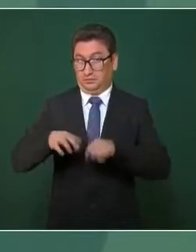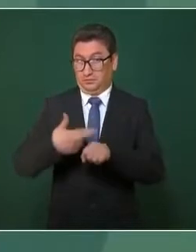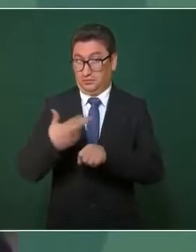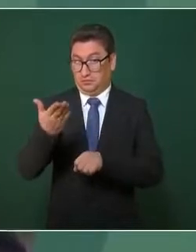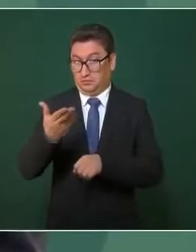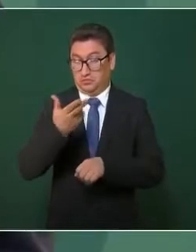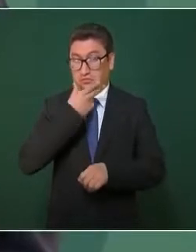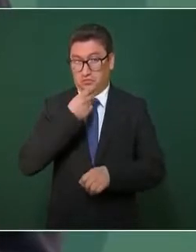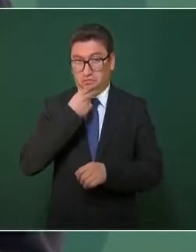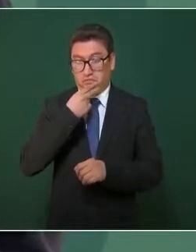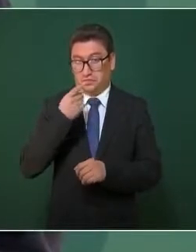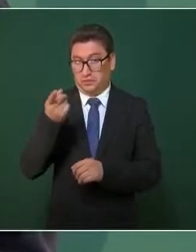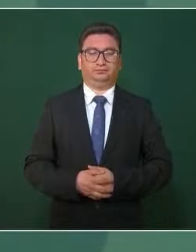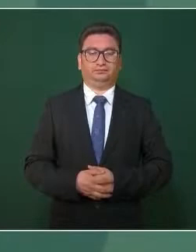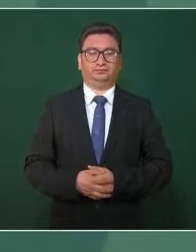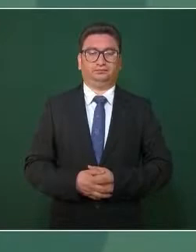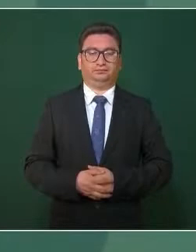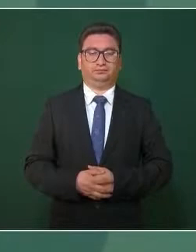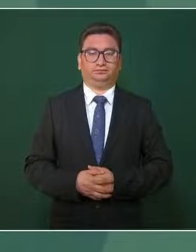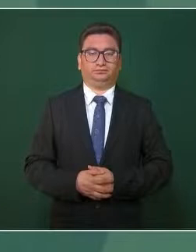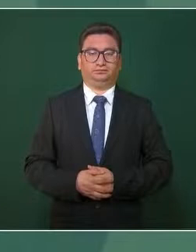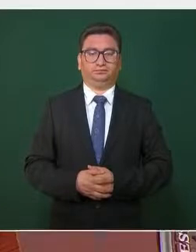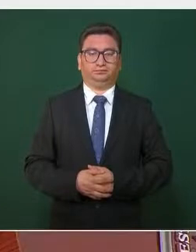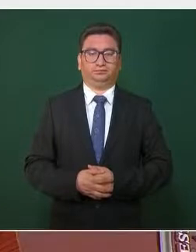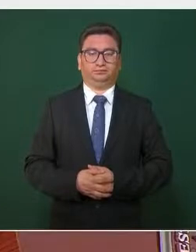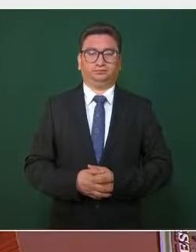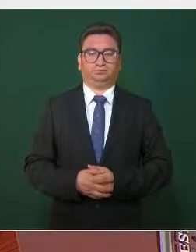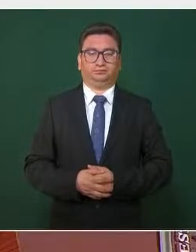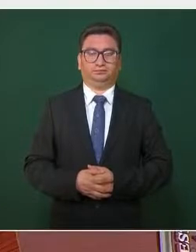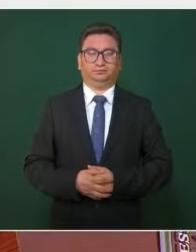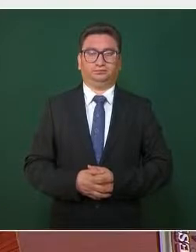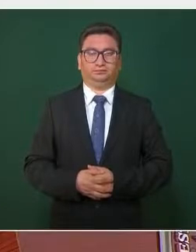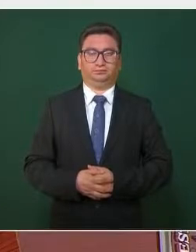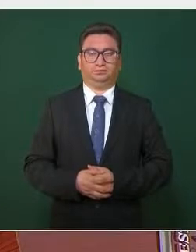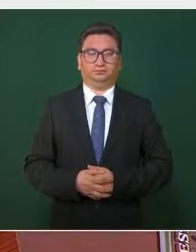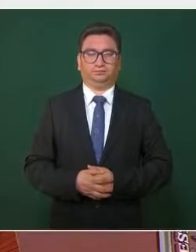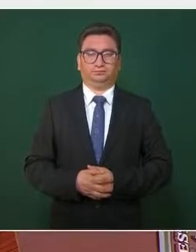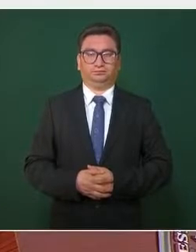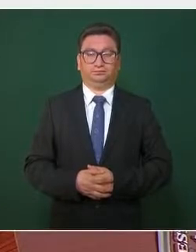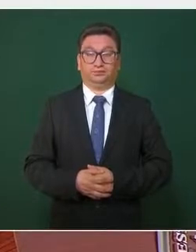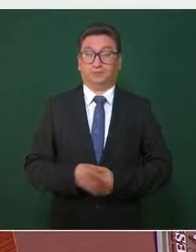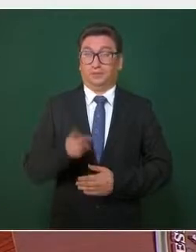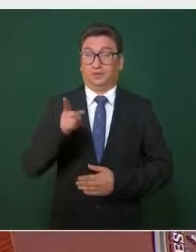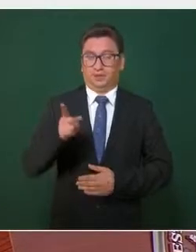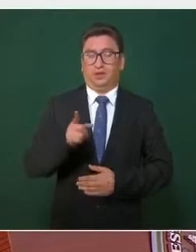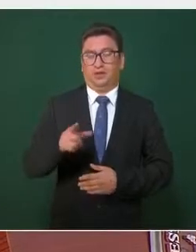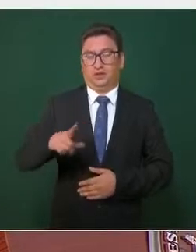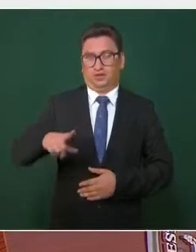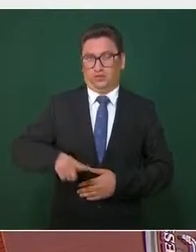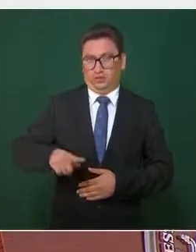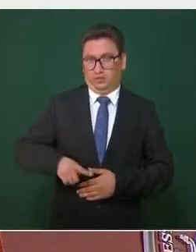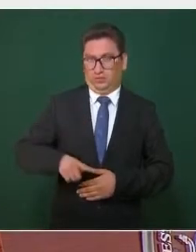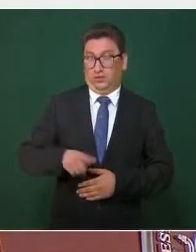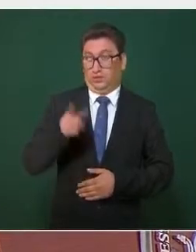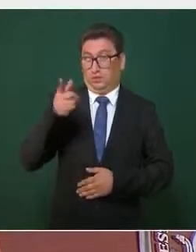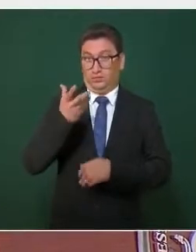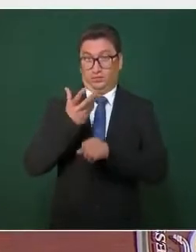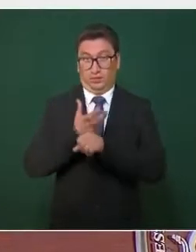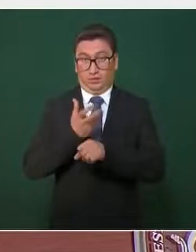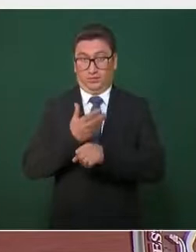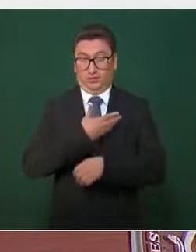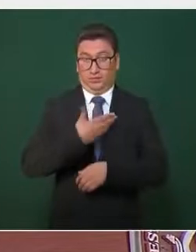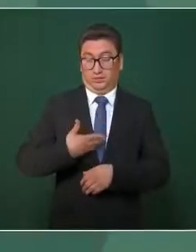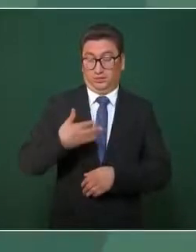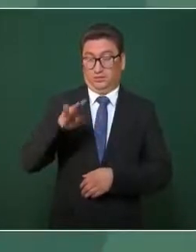Ken Salazar. El gobierno del presidente Biden ha sido muy respetuoso y